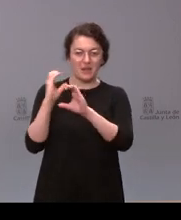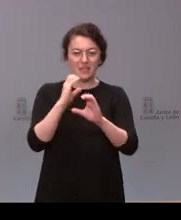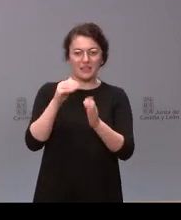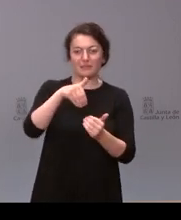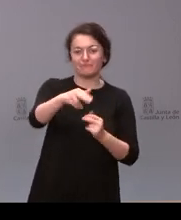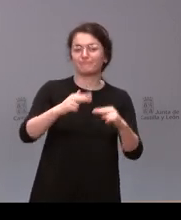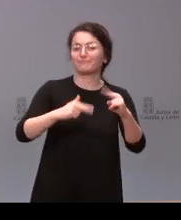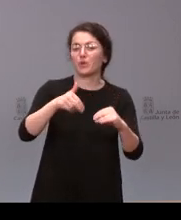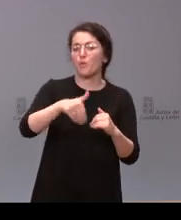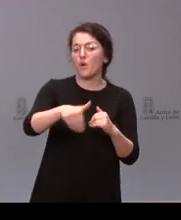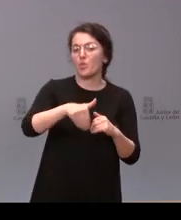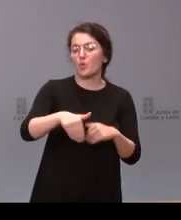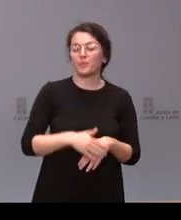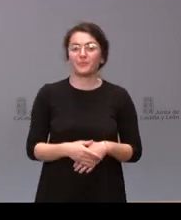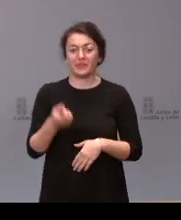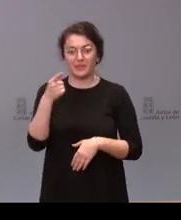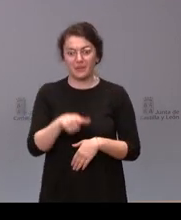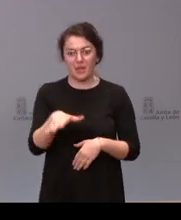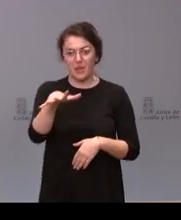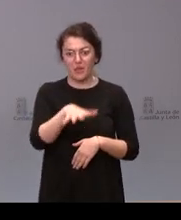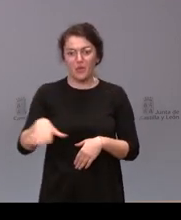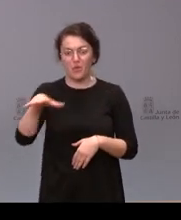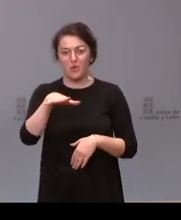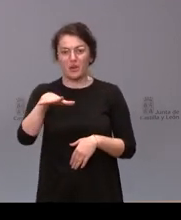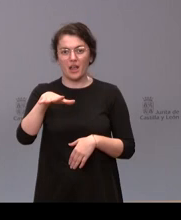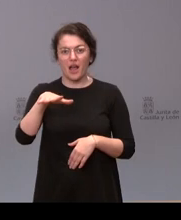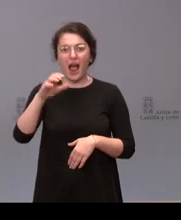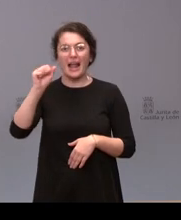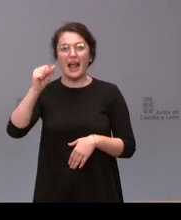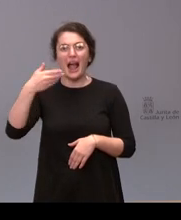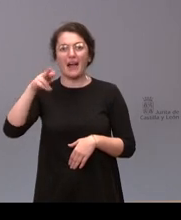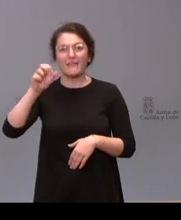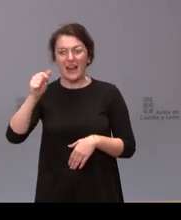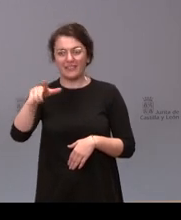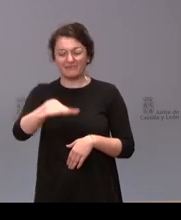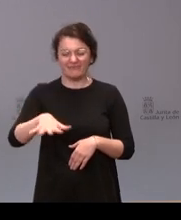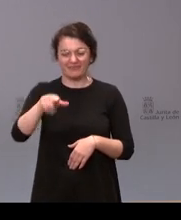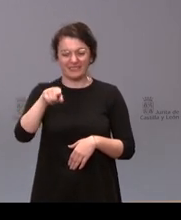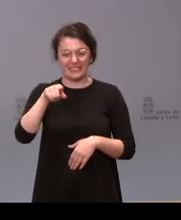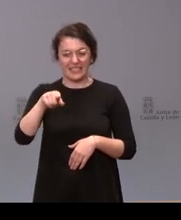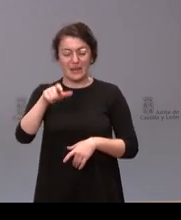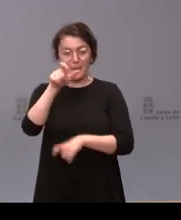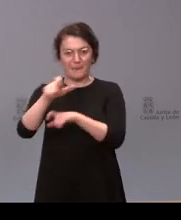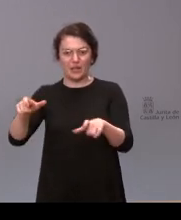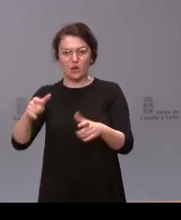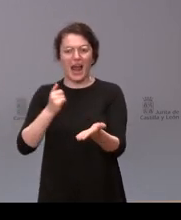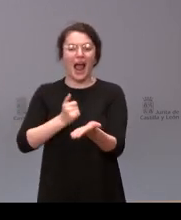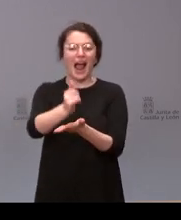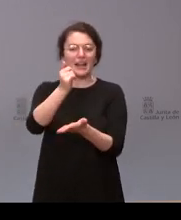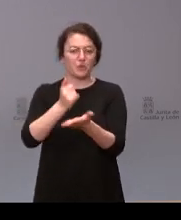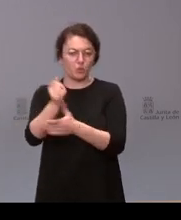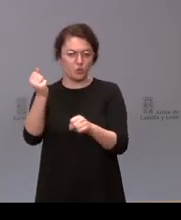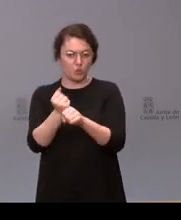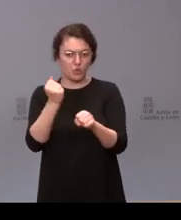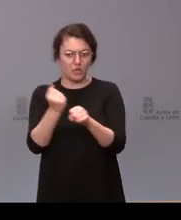por lo que está pasando en la zona de Tábara están un poco alarmados los agricultores porque la posibilidad de que se